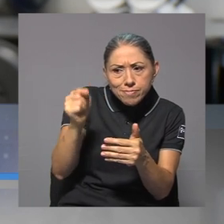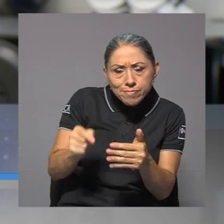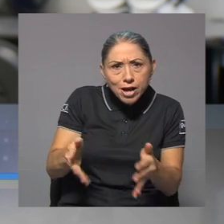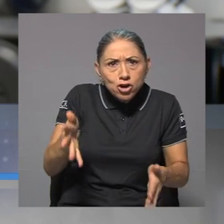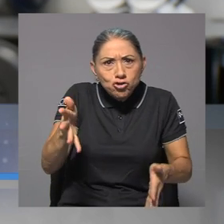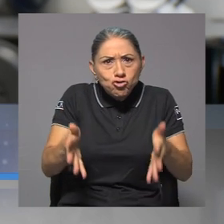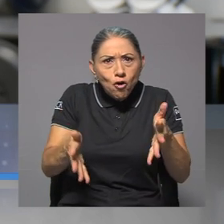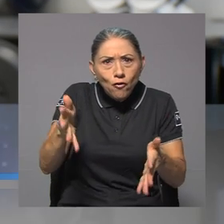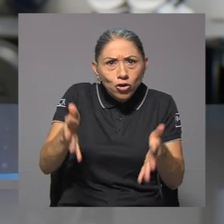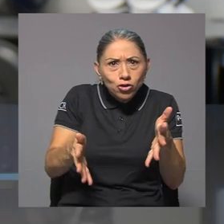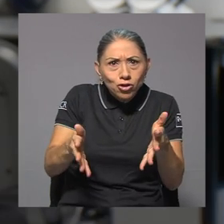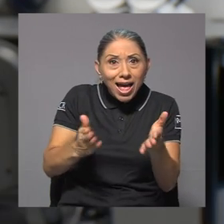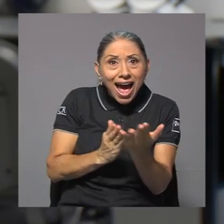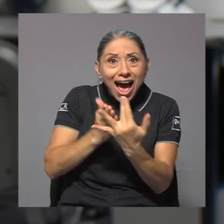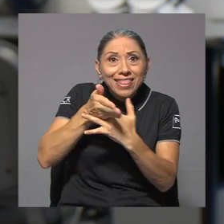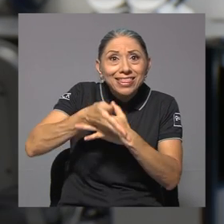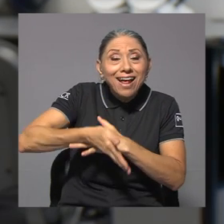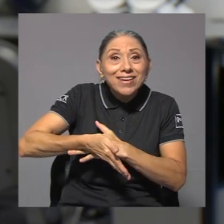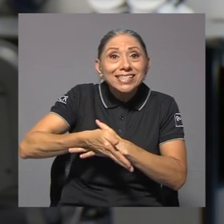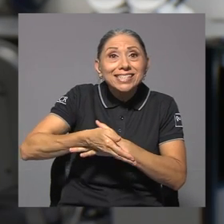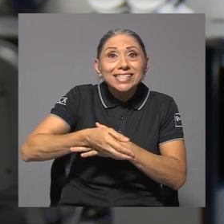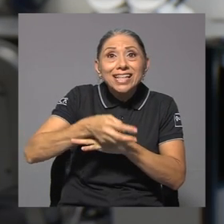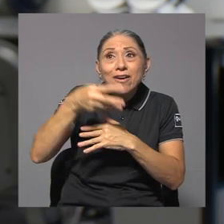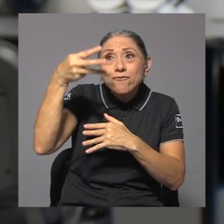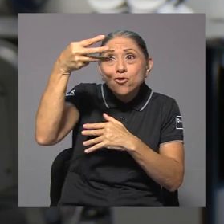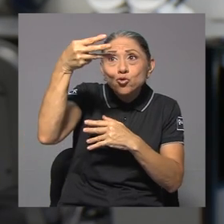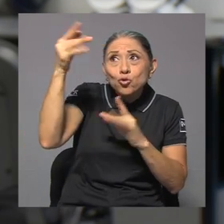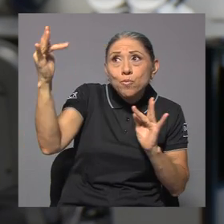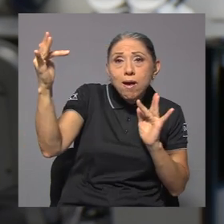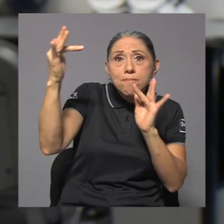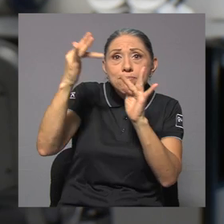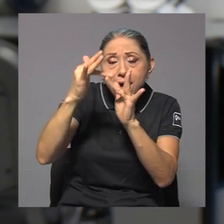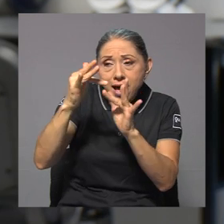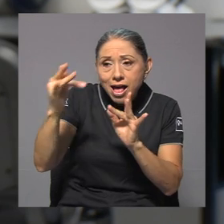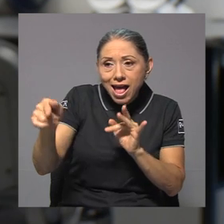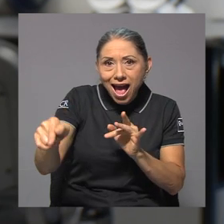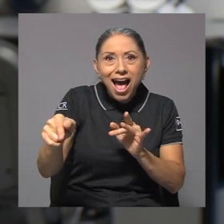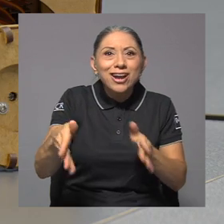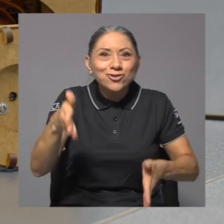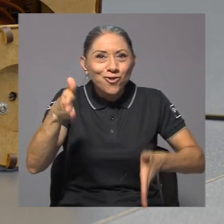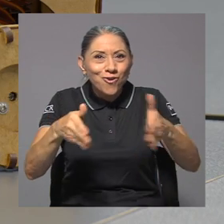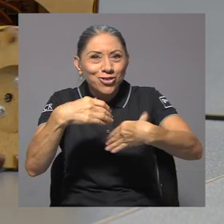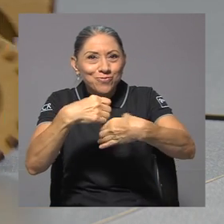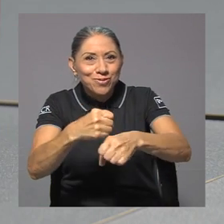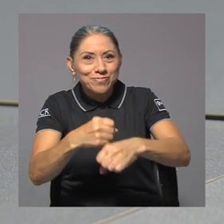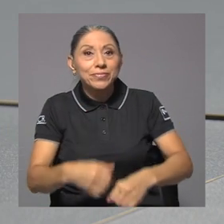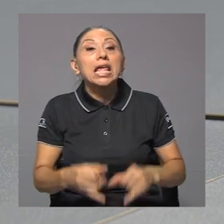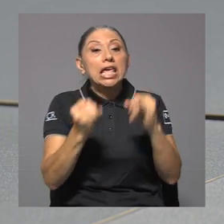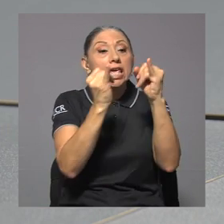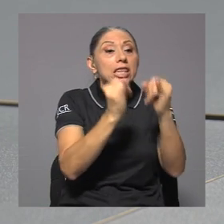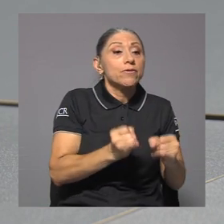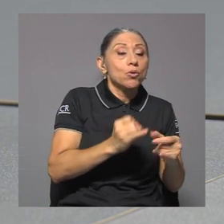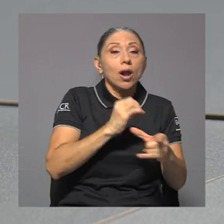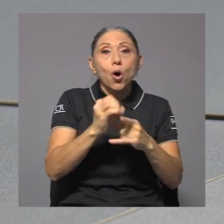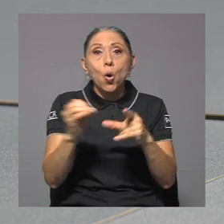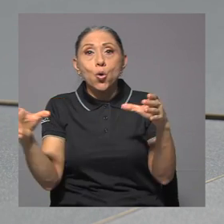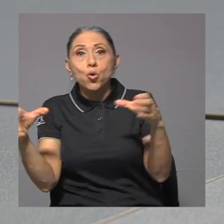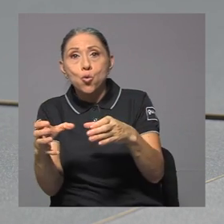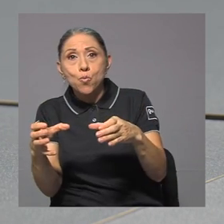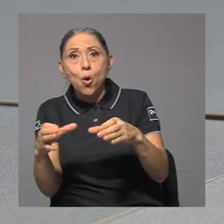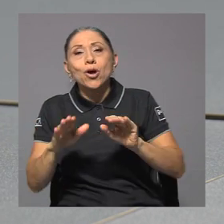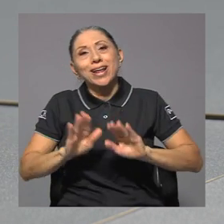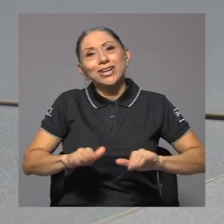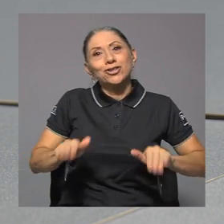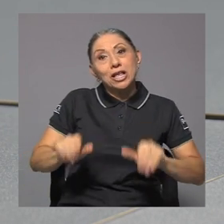lo mandan hacia el robot por medio de Bluetooth, le llegan a él y el robot las ejecuta. Ya sea de manera individual o en grupo,